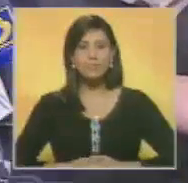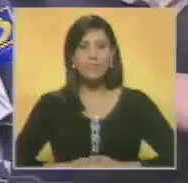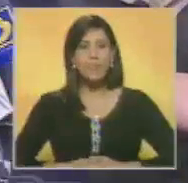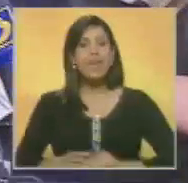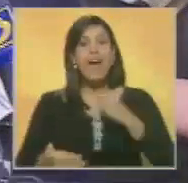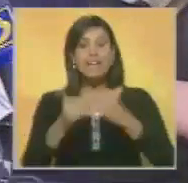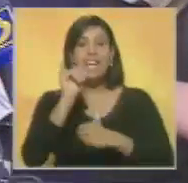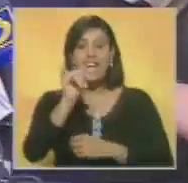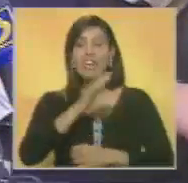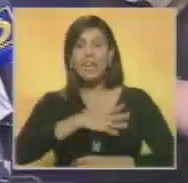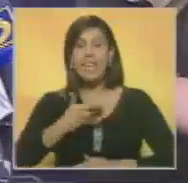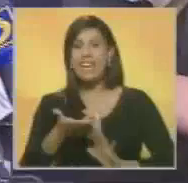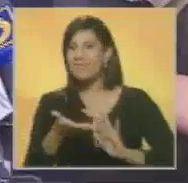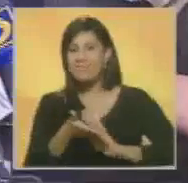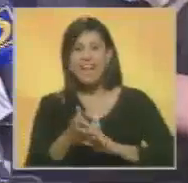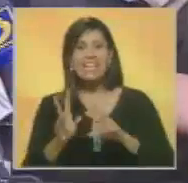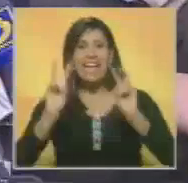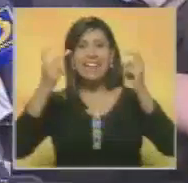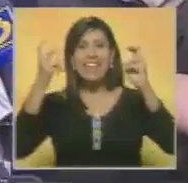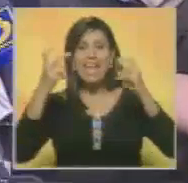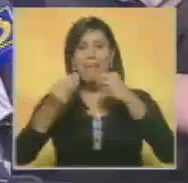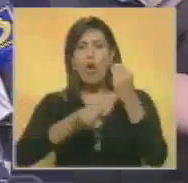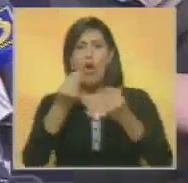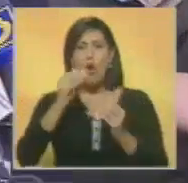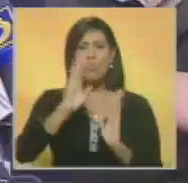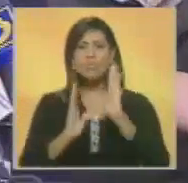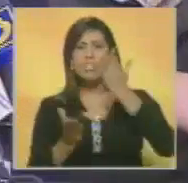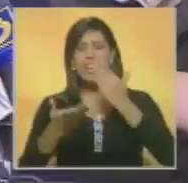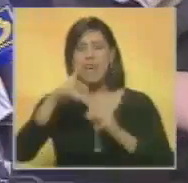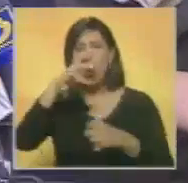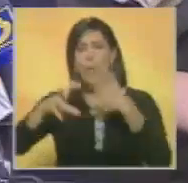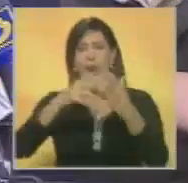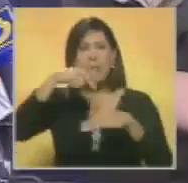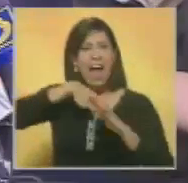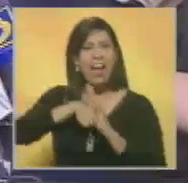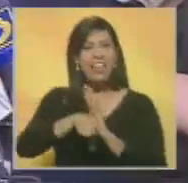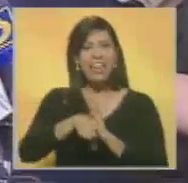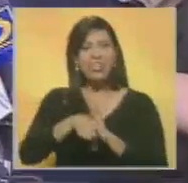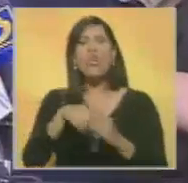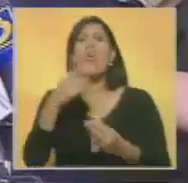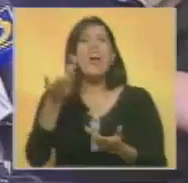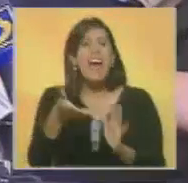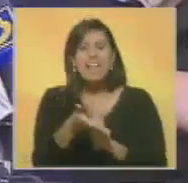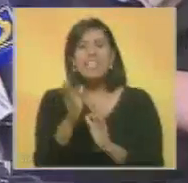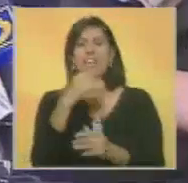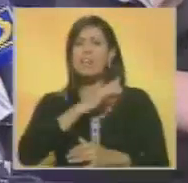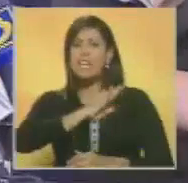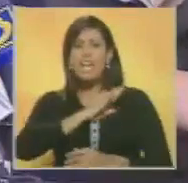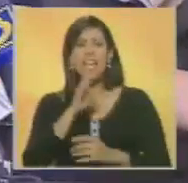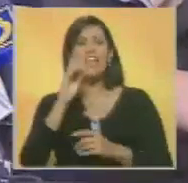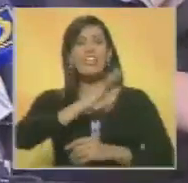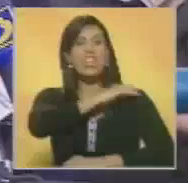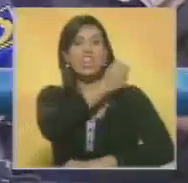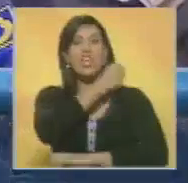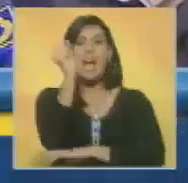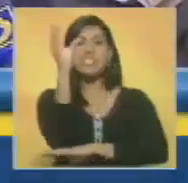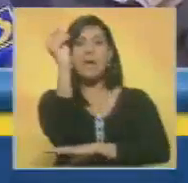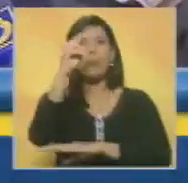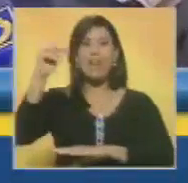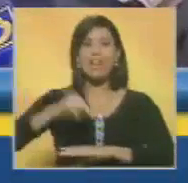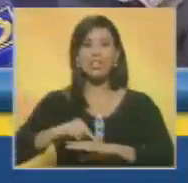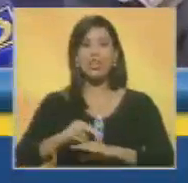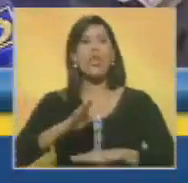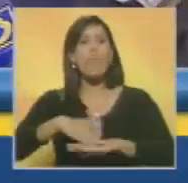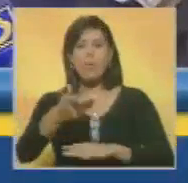De verdad que ellos lo que están es en un tema de cómo equilibran sus conflictos internos a costa de lo que significa la directiva de la Asamblea Nacional.